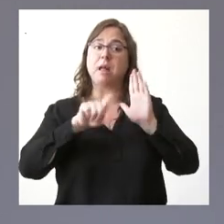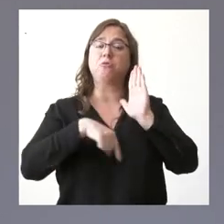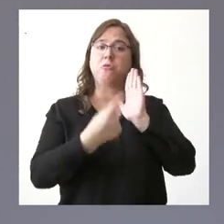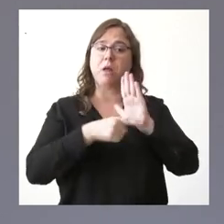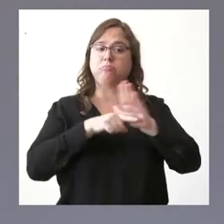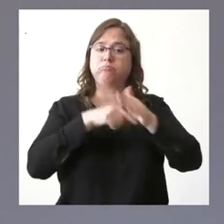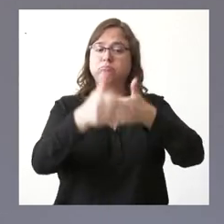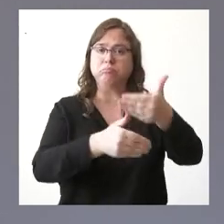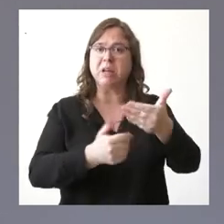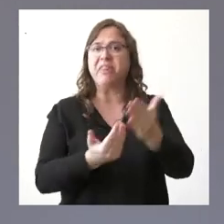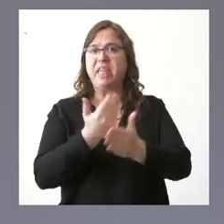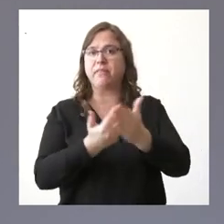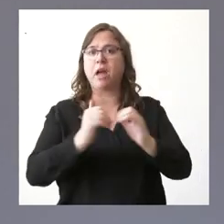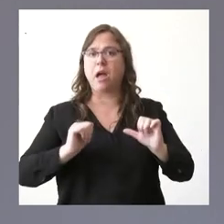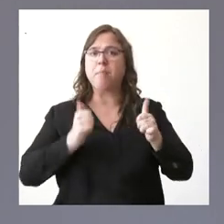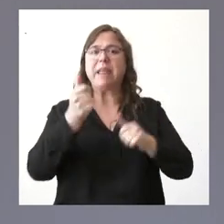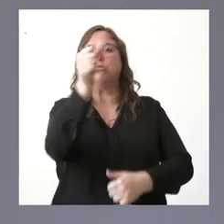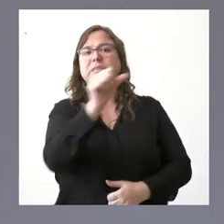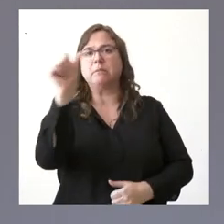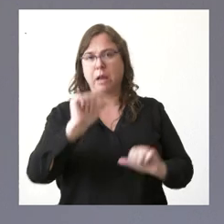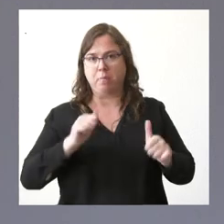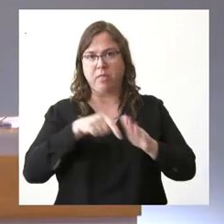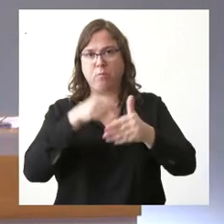en los próximos días en las próximas semanas